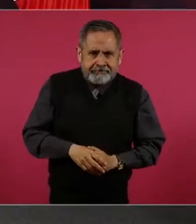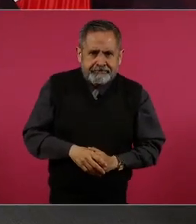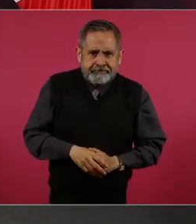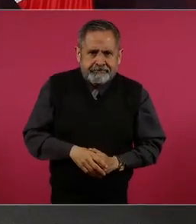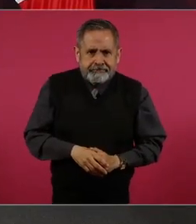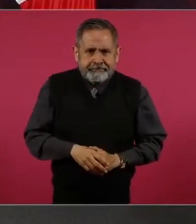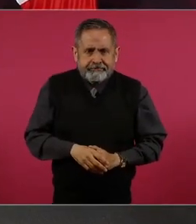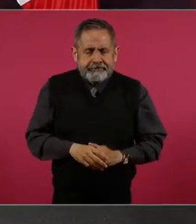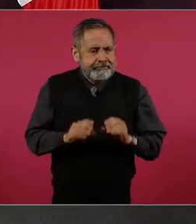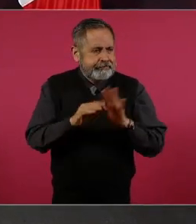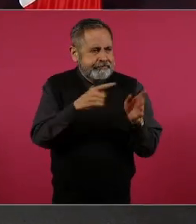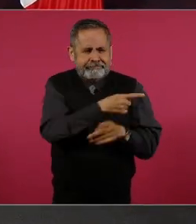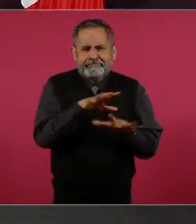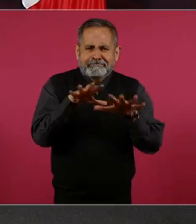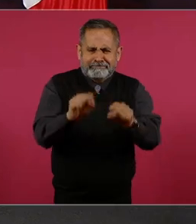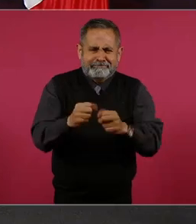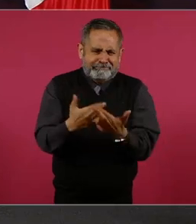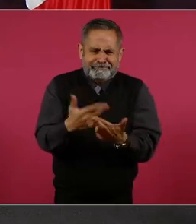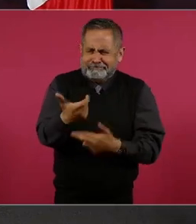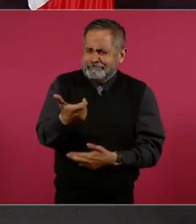y claro que alcanza